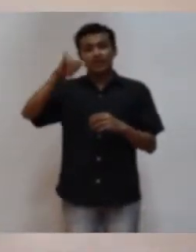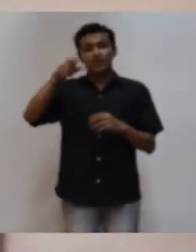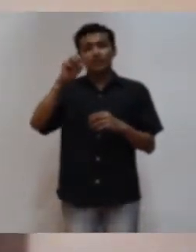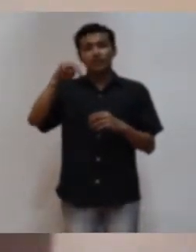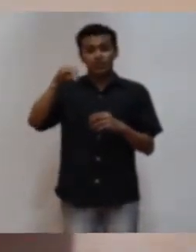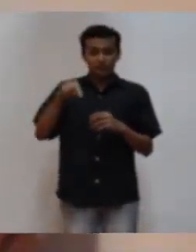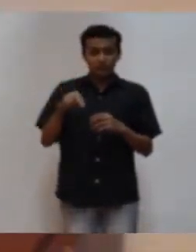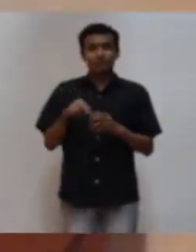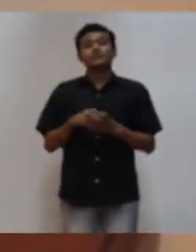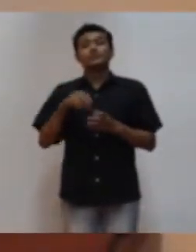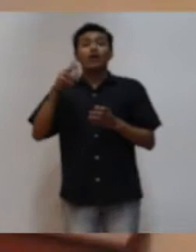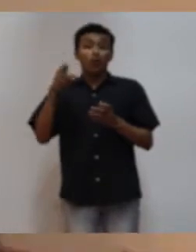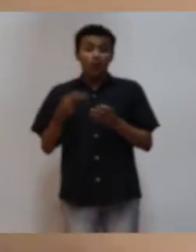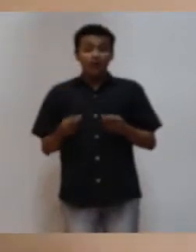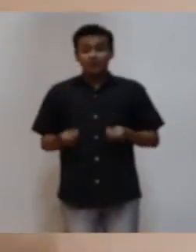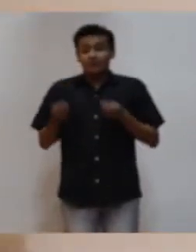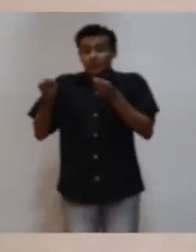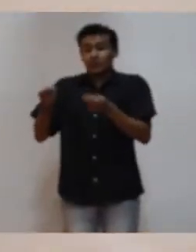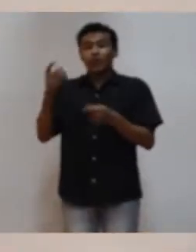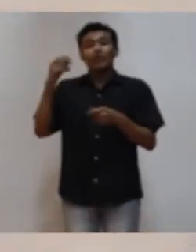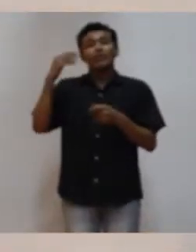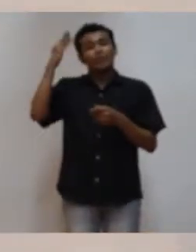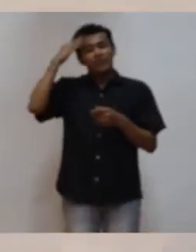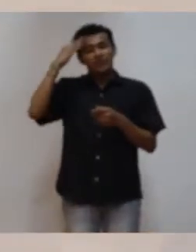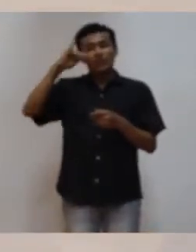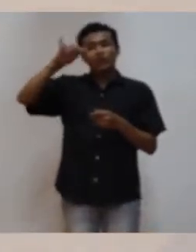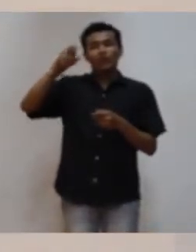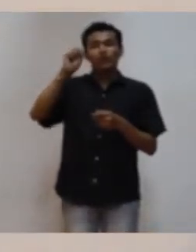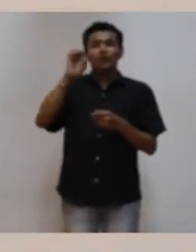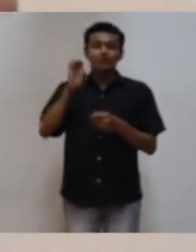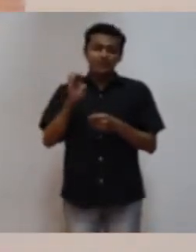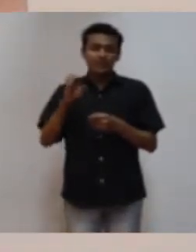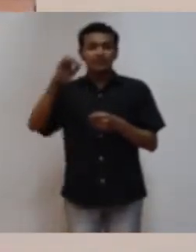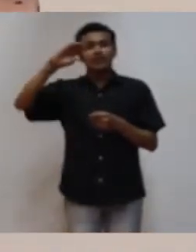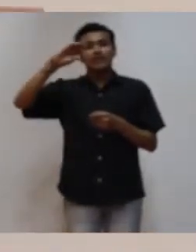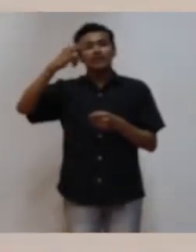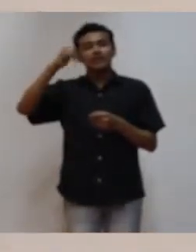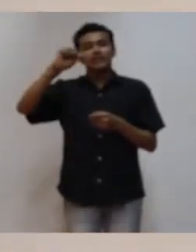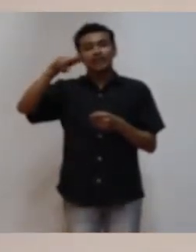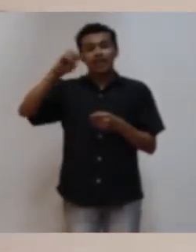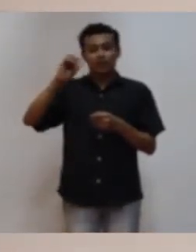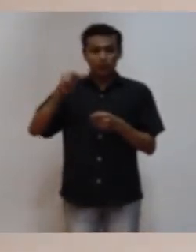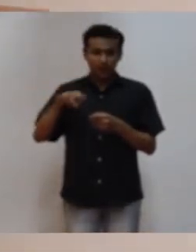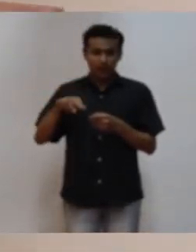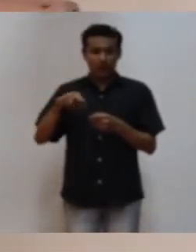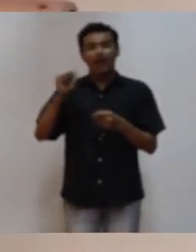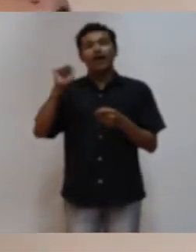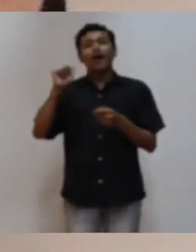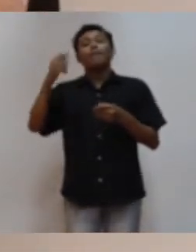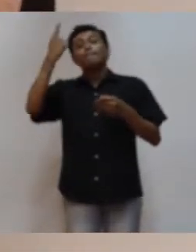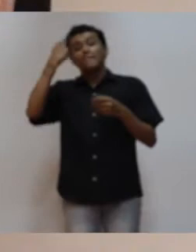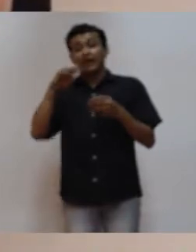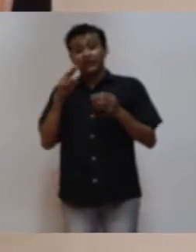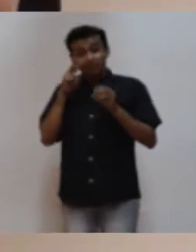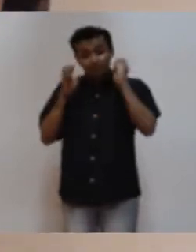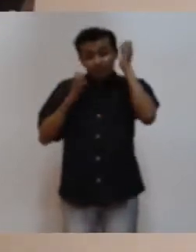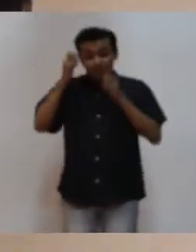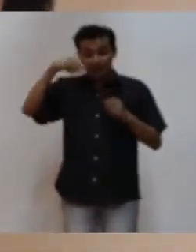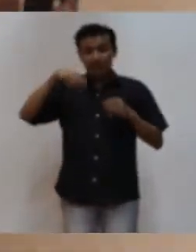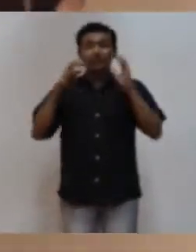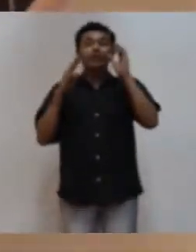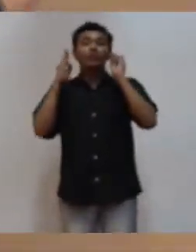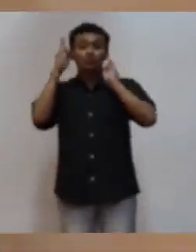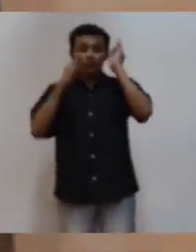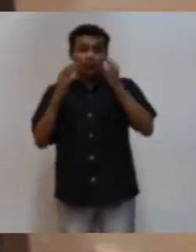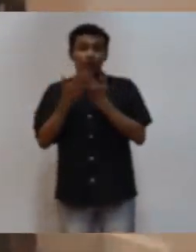fue donada por el señor José Octavio Rivera Chanona para ser exhibida en nuestro museo. Cabe mencionar que en la actualidad la